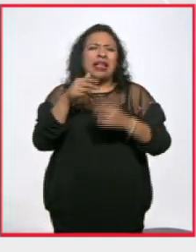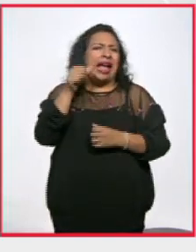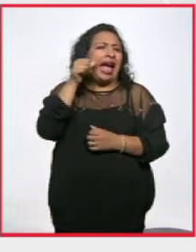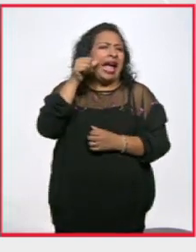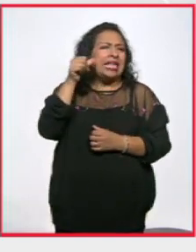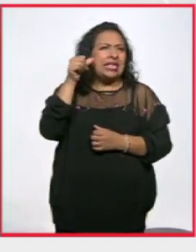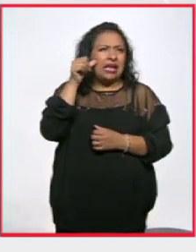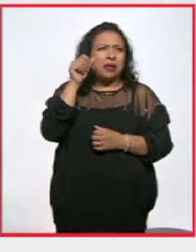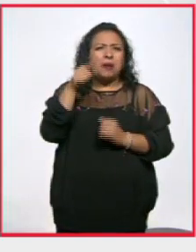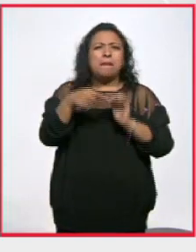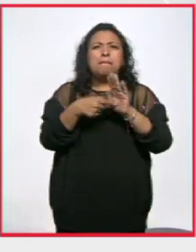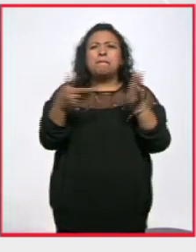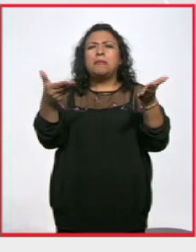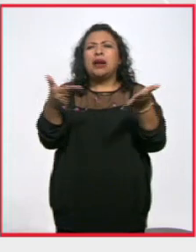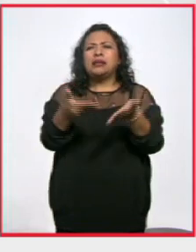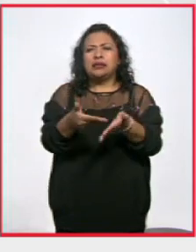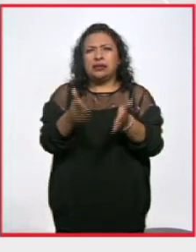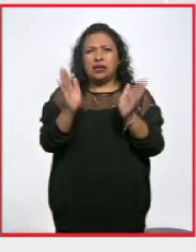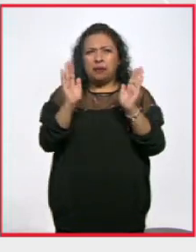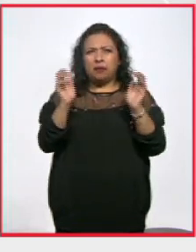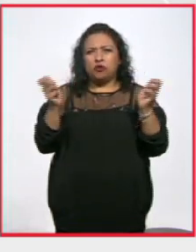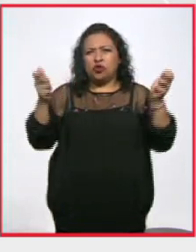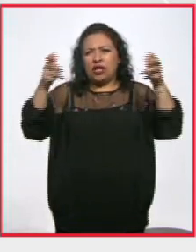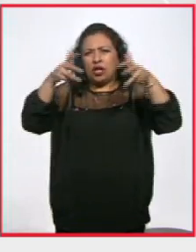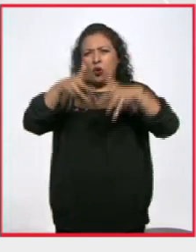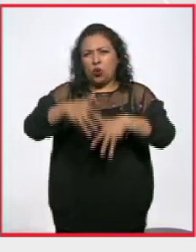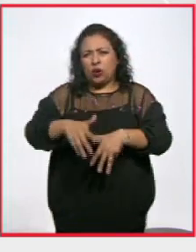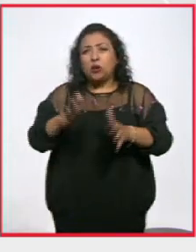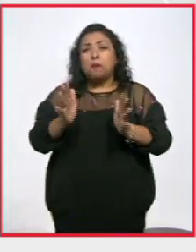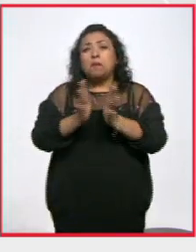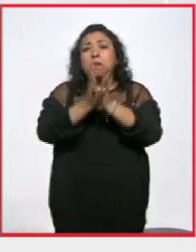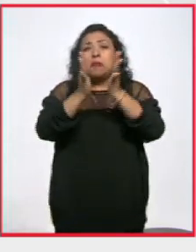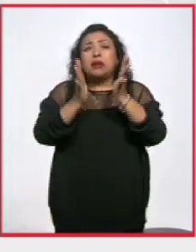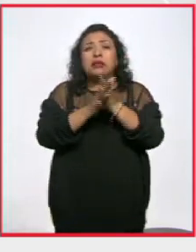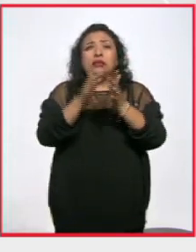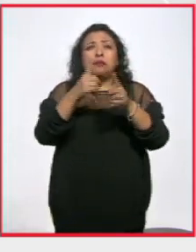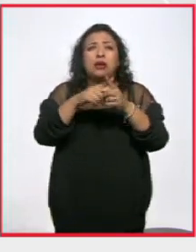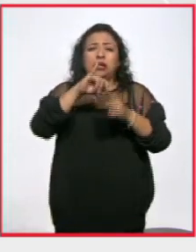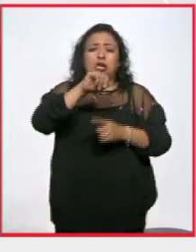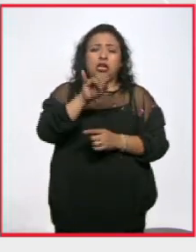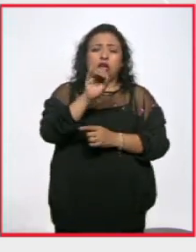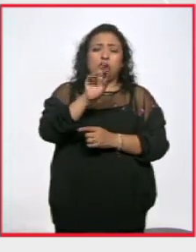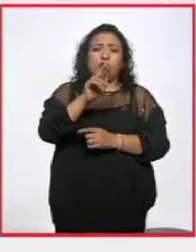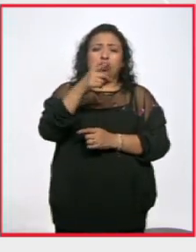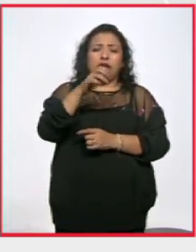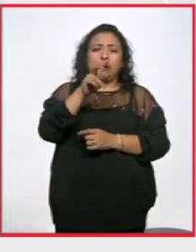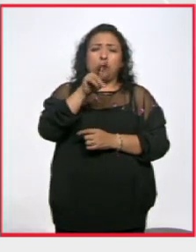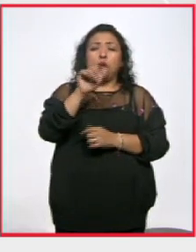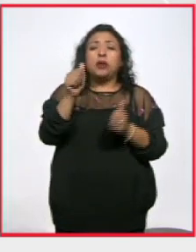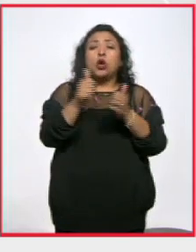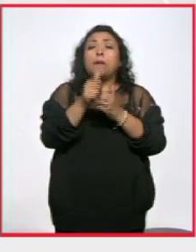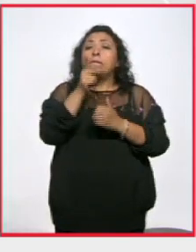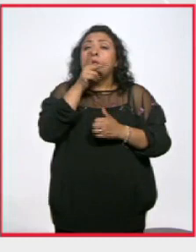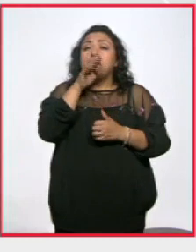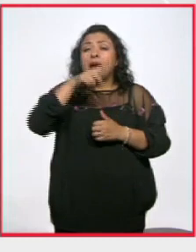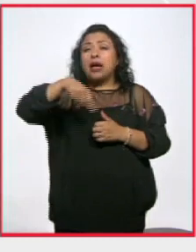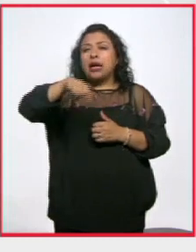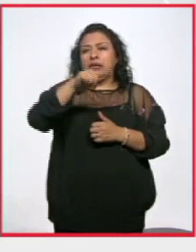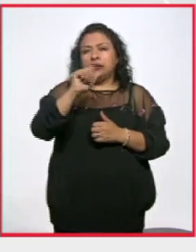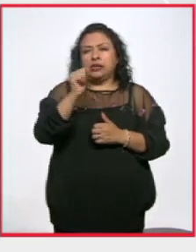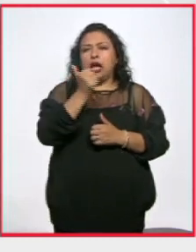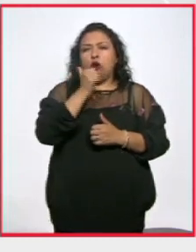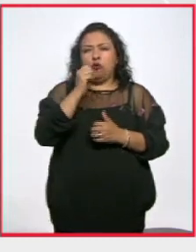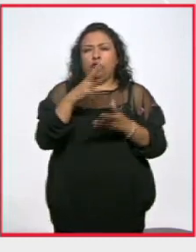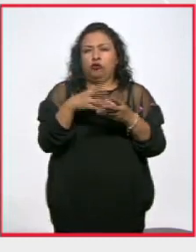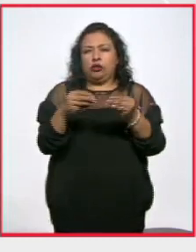ayer inclusive presentábamos este encuentro que tuvo, donde participó Jorge Volpi con algunos de los padres de los normalistas. Y ya lo